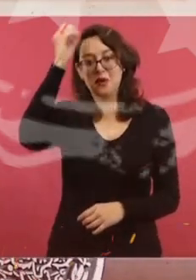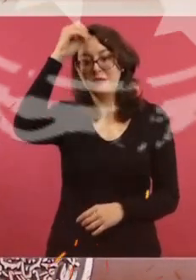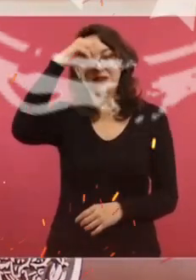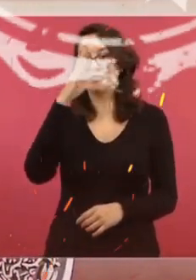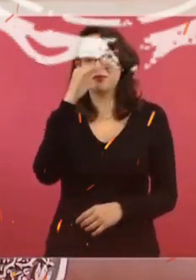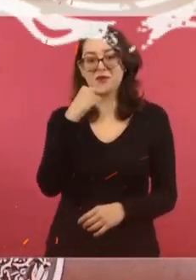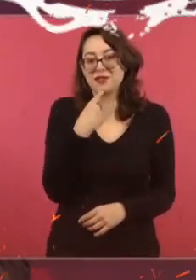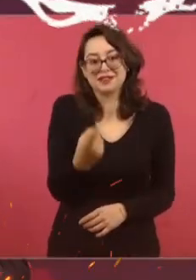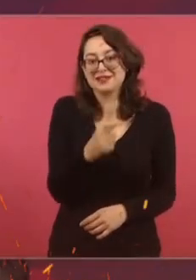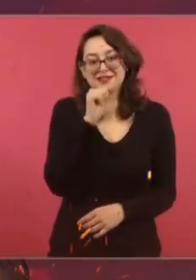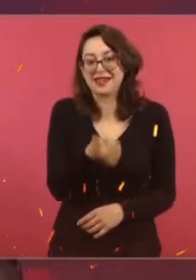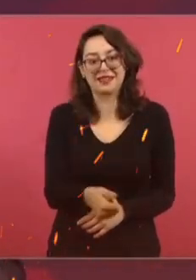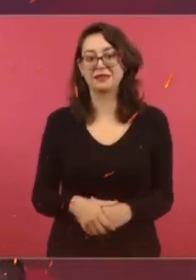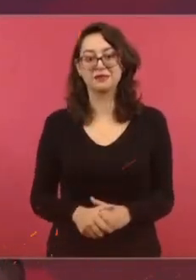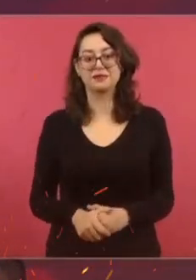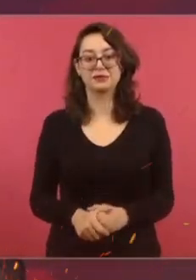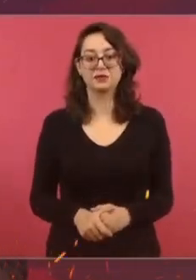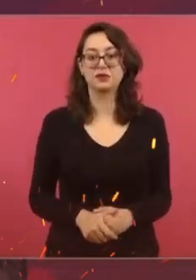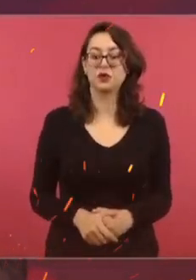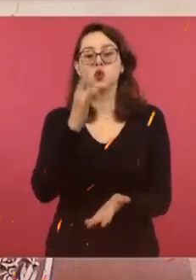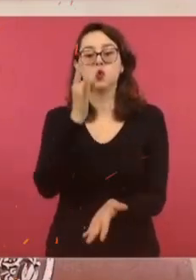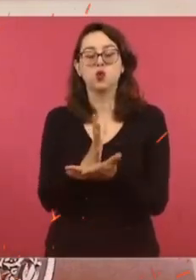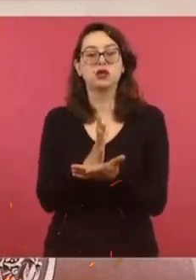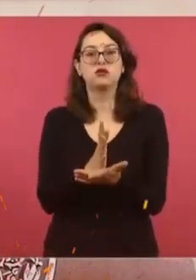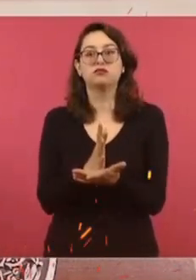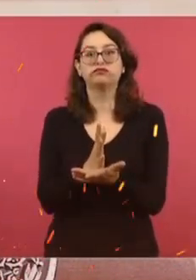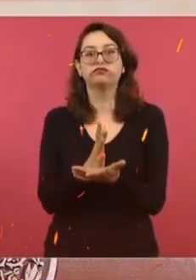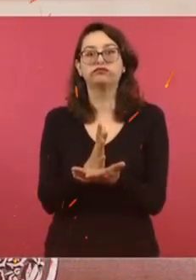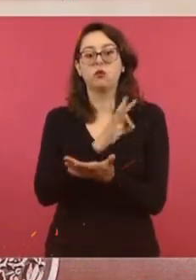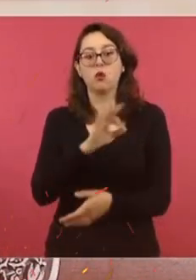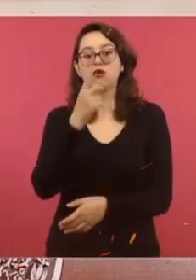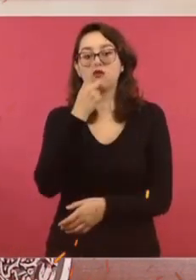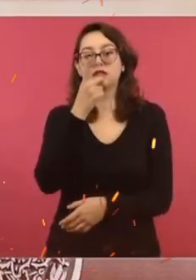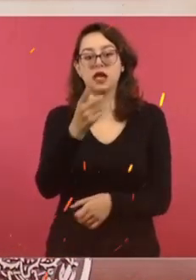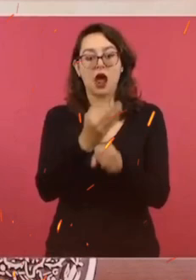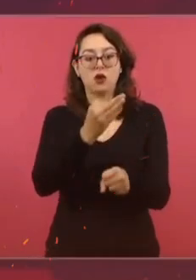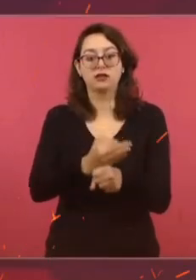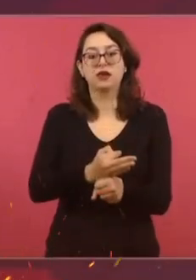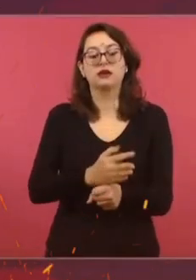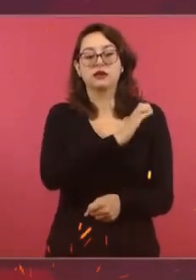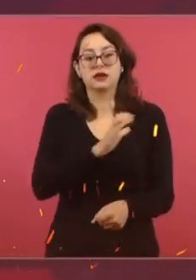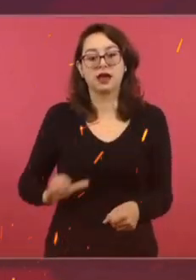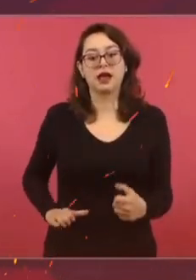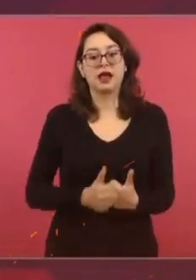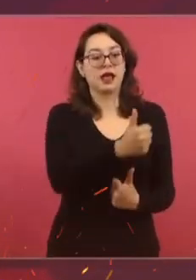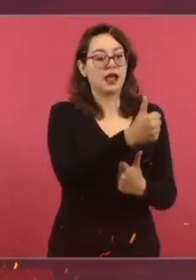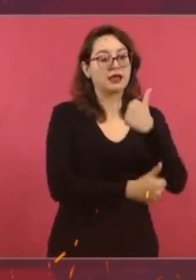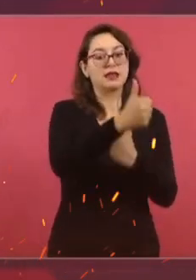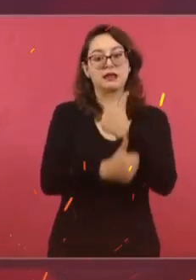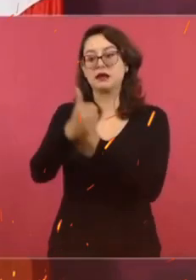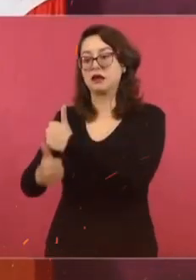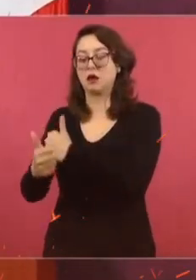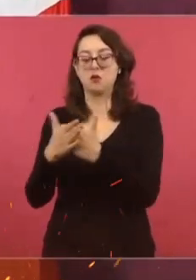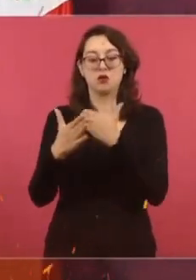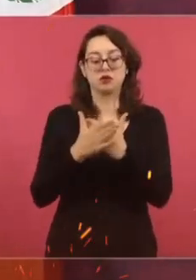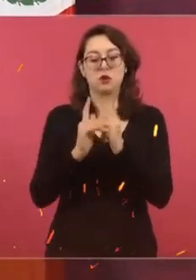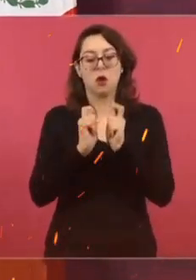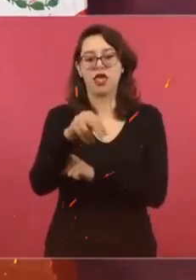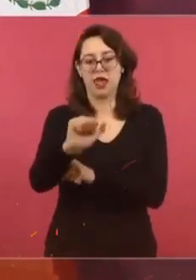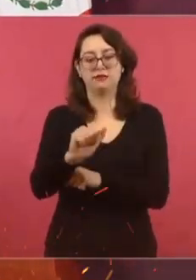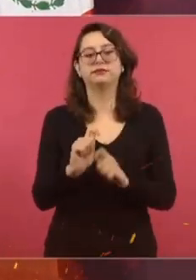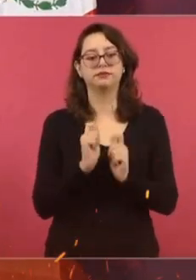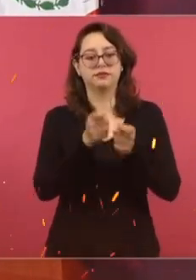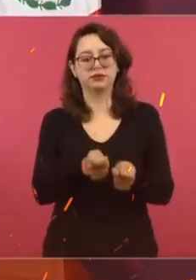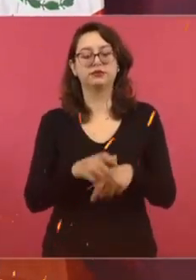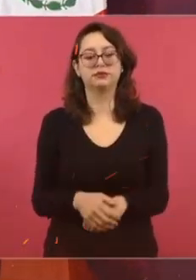Decir que le tengo mucha confianza a los que están participando para ser coordinadores del movimiento de transformación.